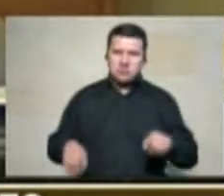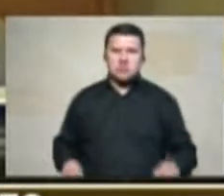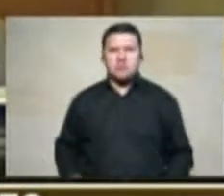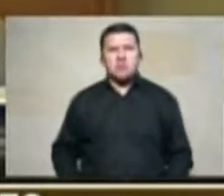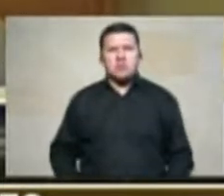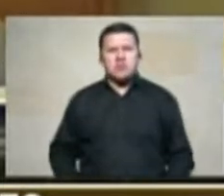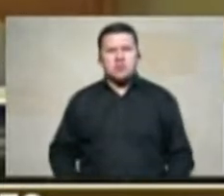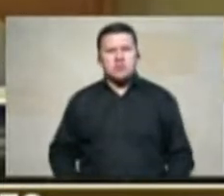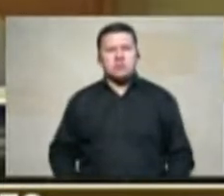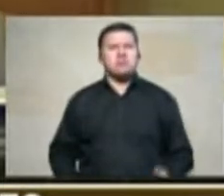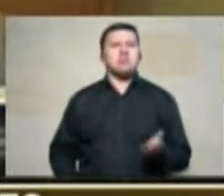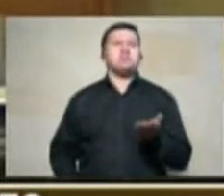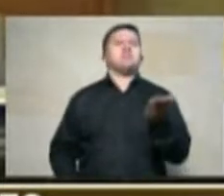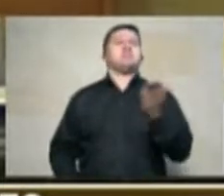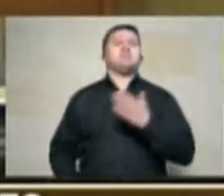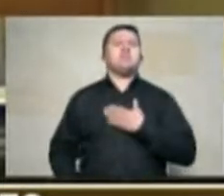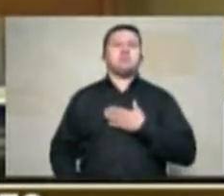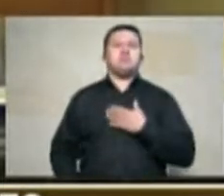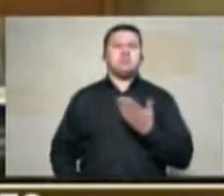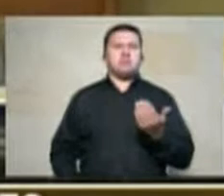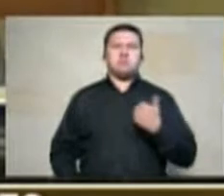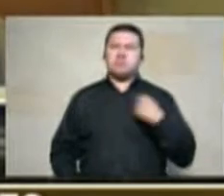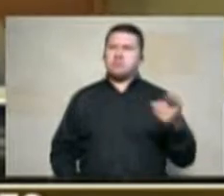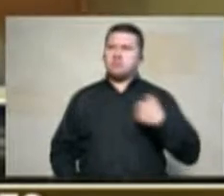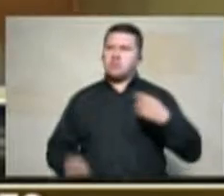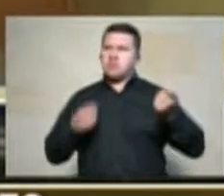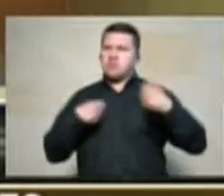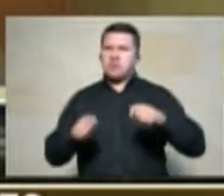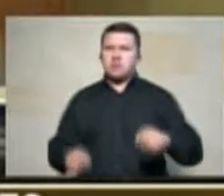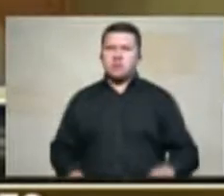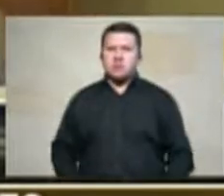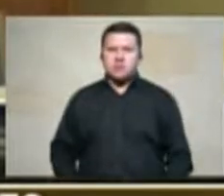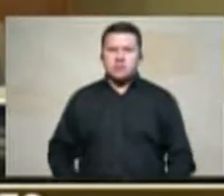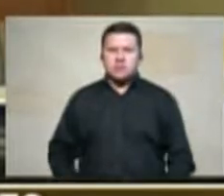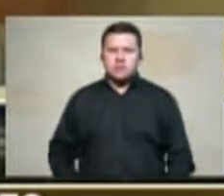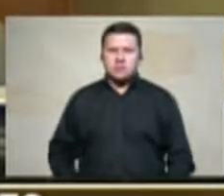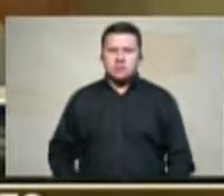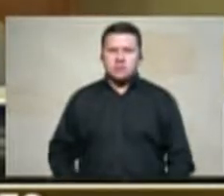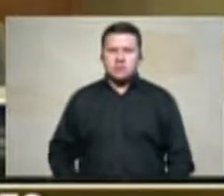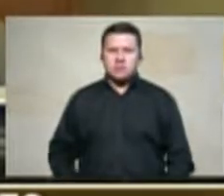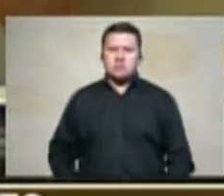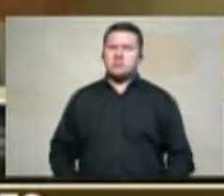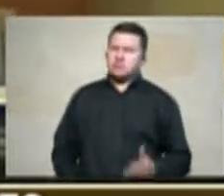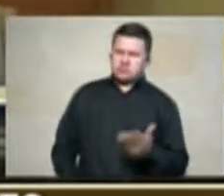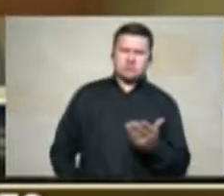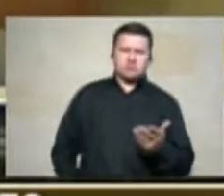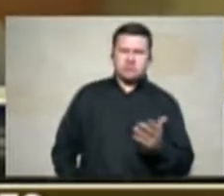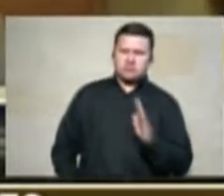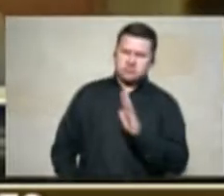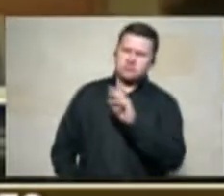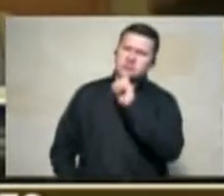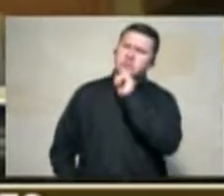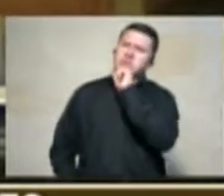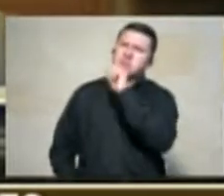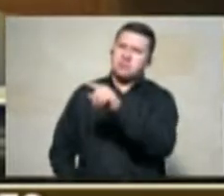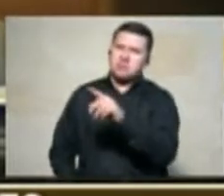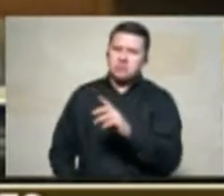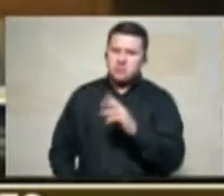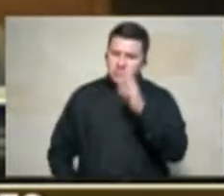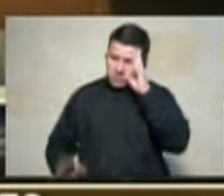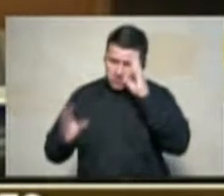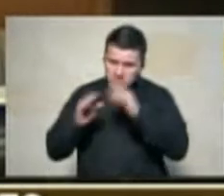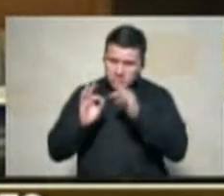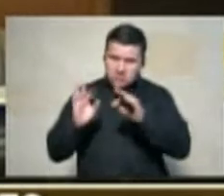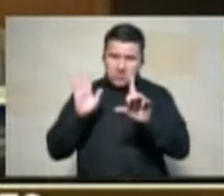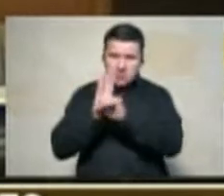como reclamante denunciando lo que vendió cuando es abordado le dicen hicimos un